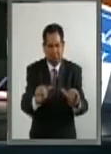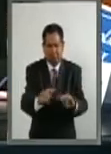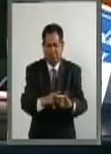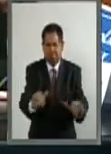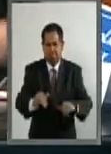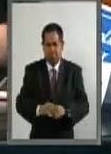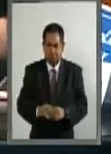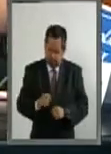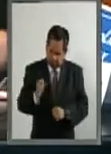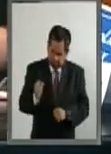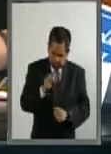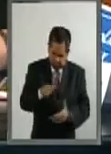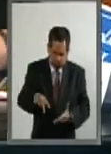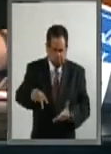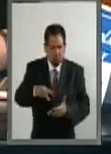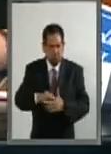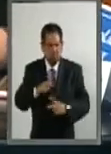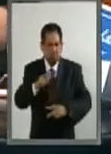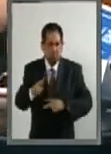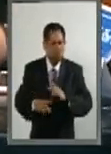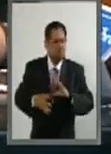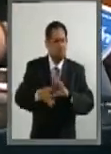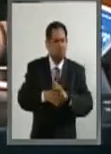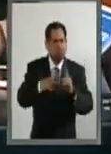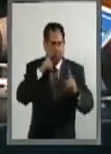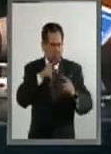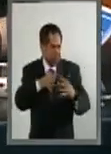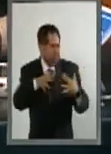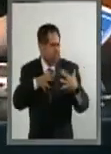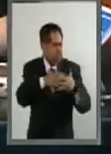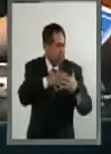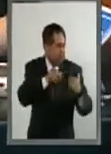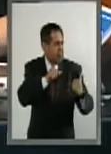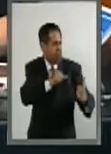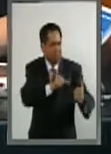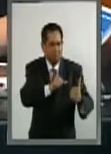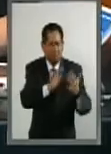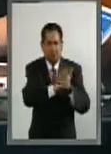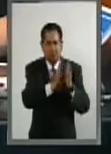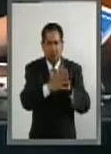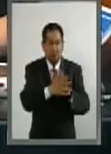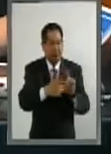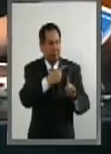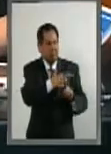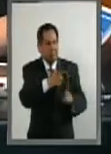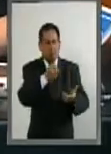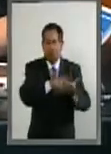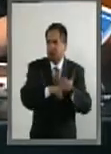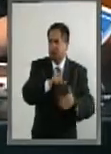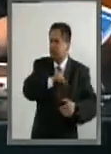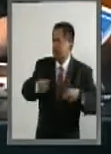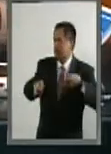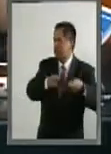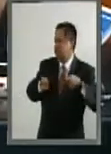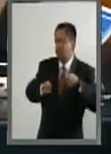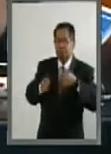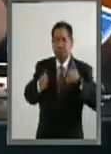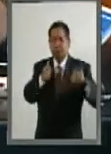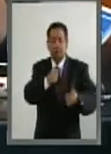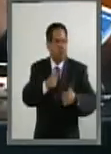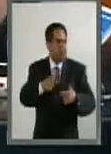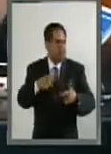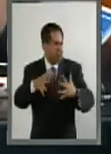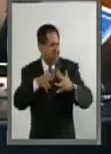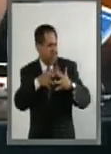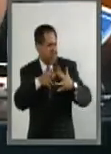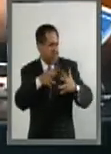Tuvo la fortaleza de salir a atajar a la delincuencia organizada, que era dueña de alcaldías y del gobierno del Estado. A partir